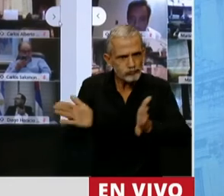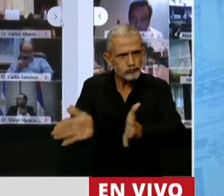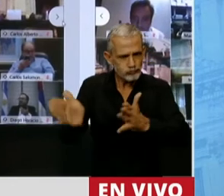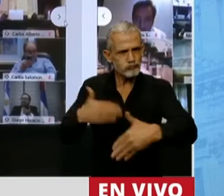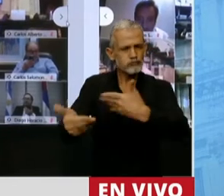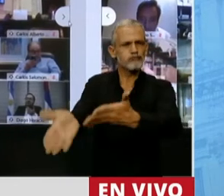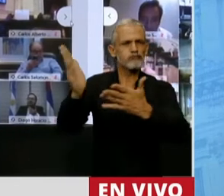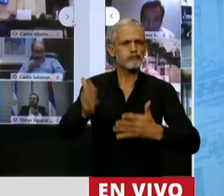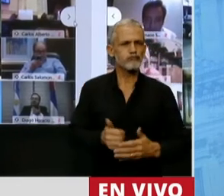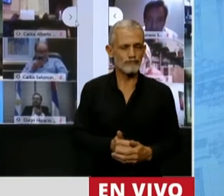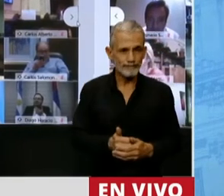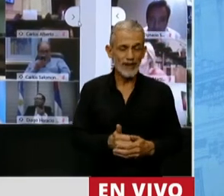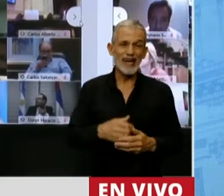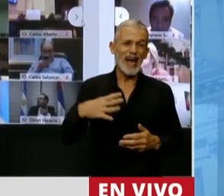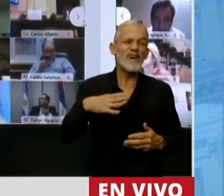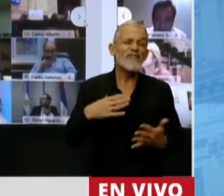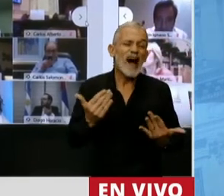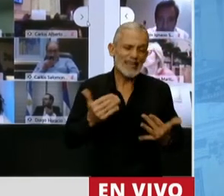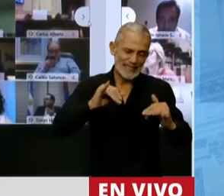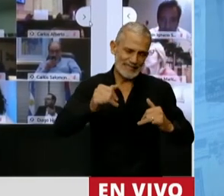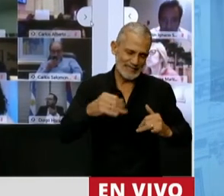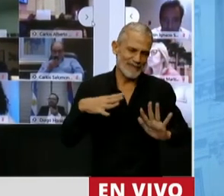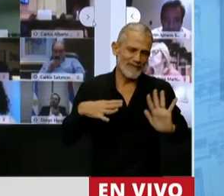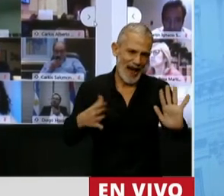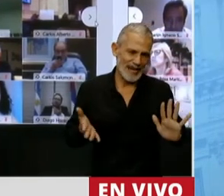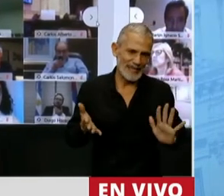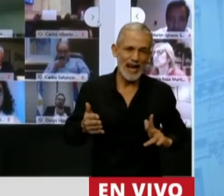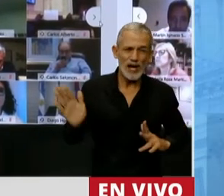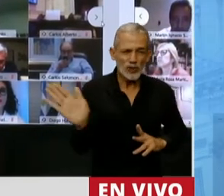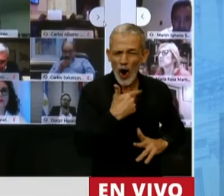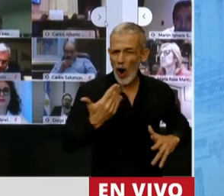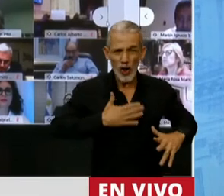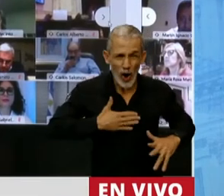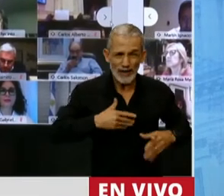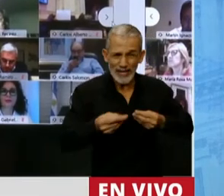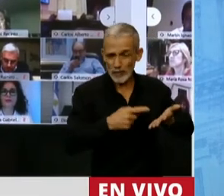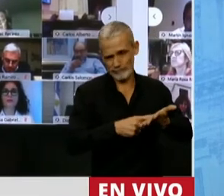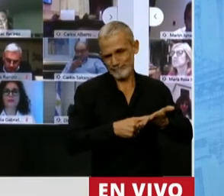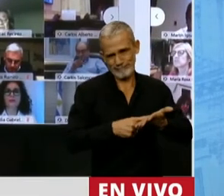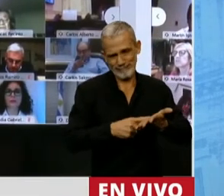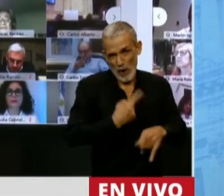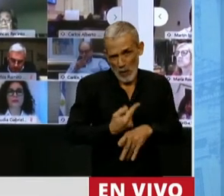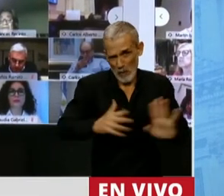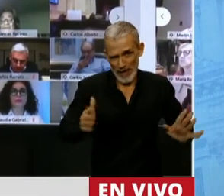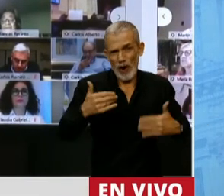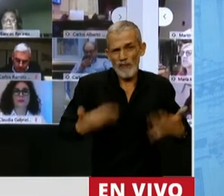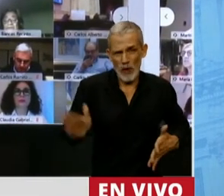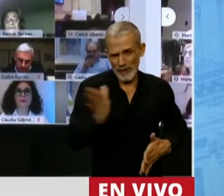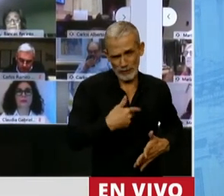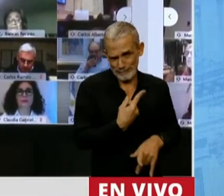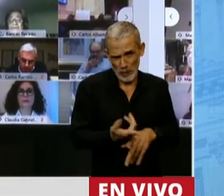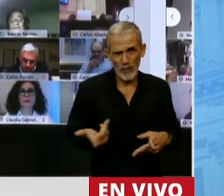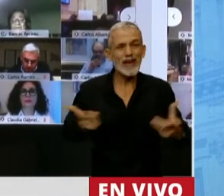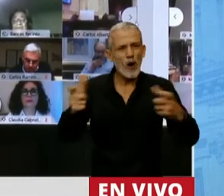que no cubre las expectativas de absolutamente todos, porque es imposible. Yo lo decía la vez pasada en la comisión,